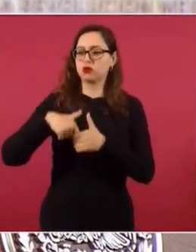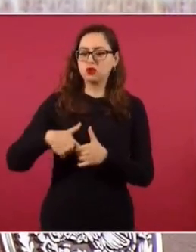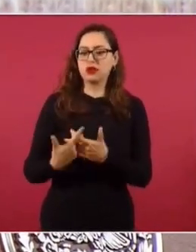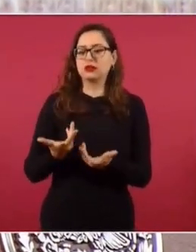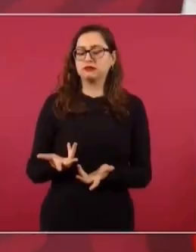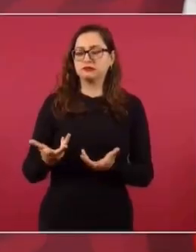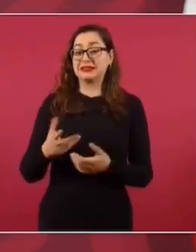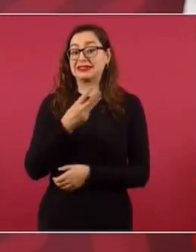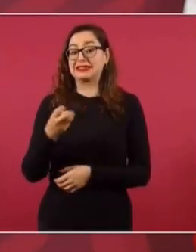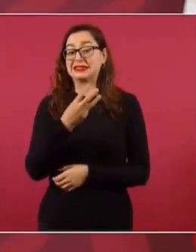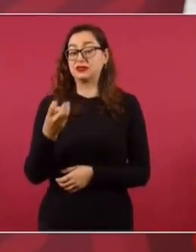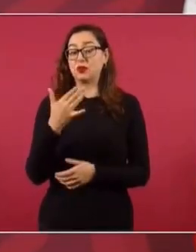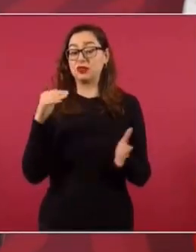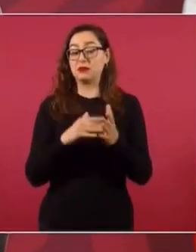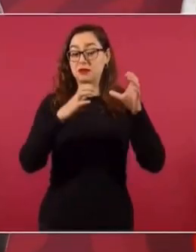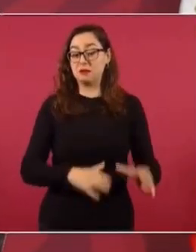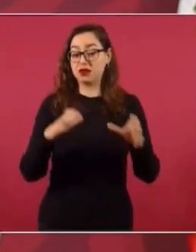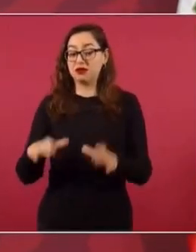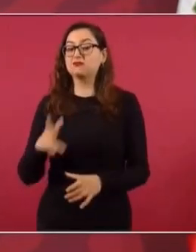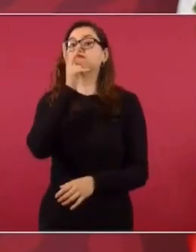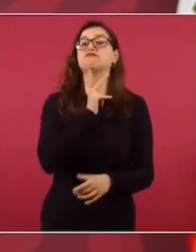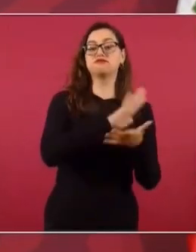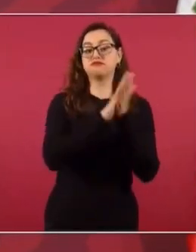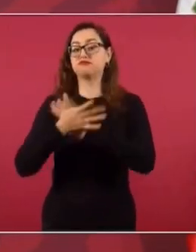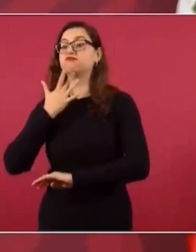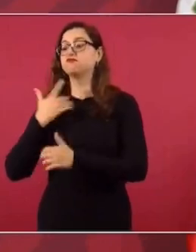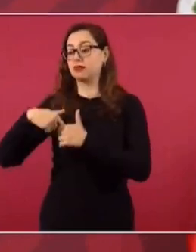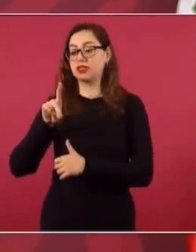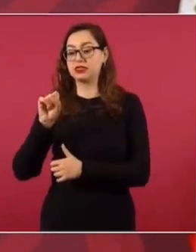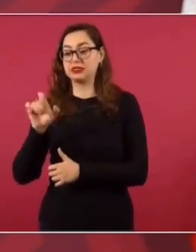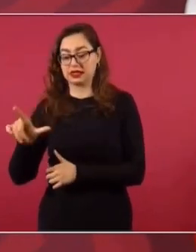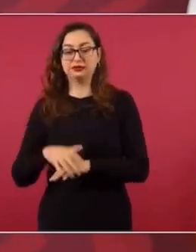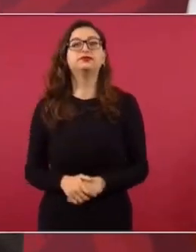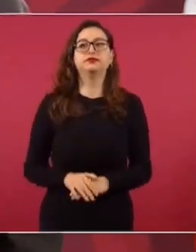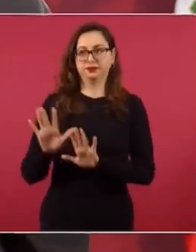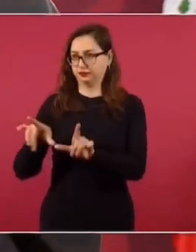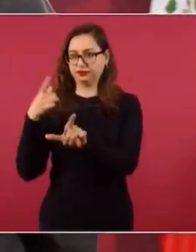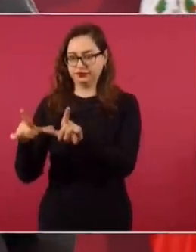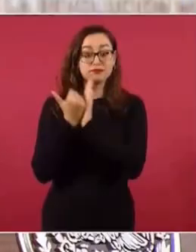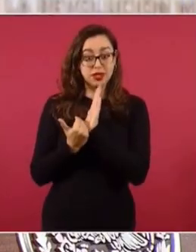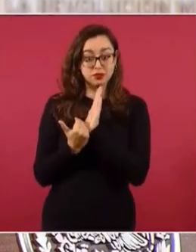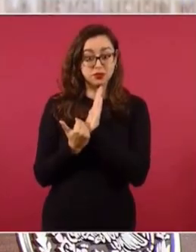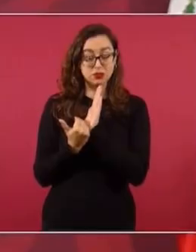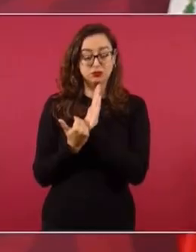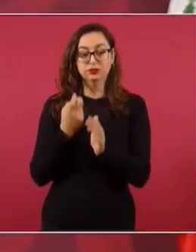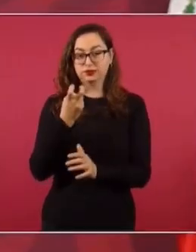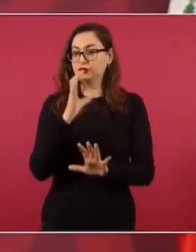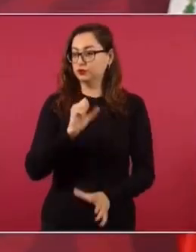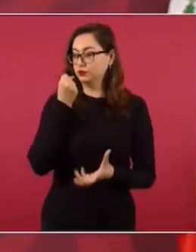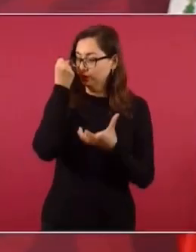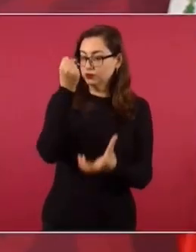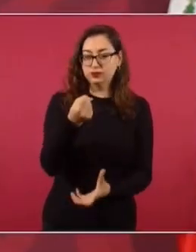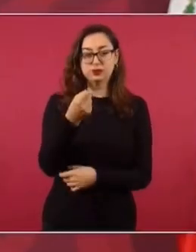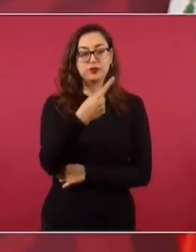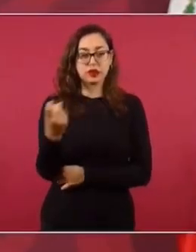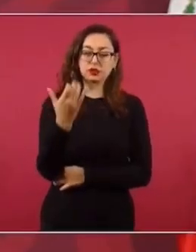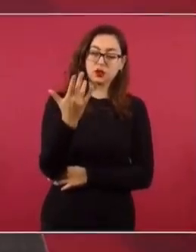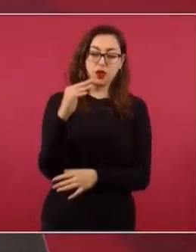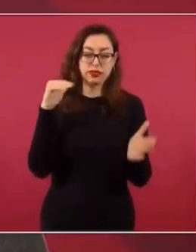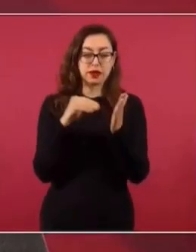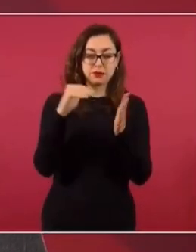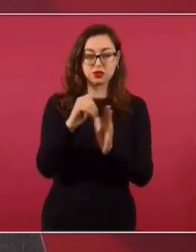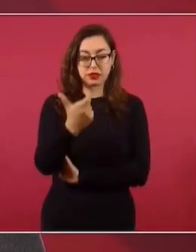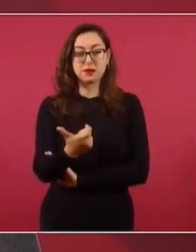para gasolina y diésel. Luego estamos construyendo dos plantas coquizadoras. Esa es una inversión como de 150